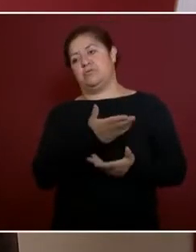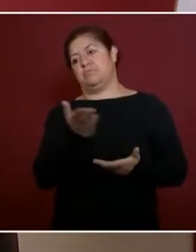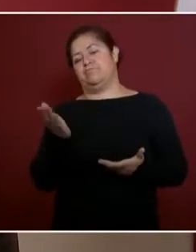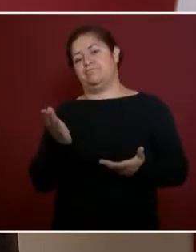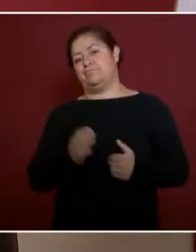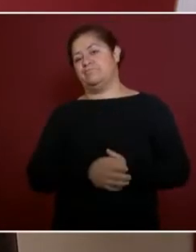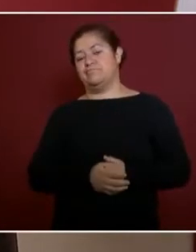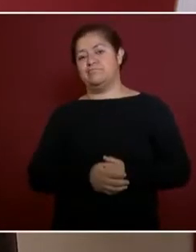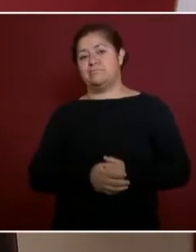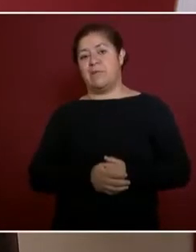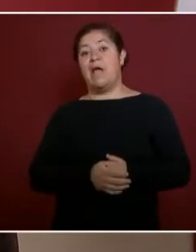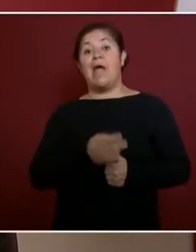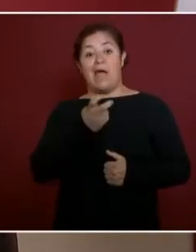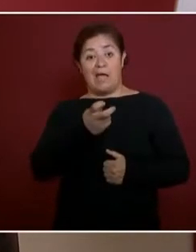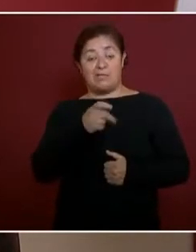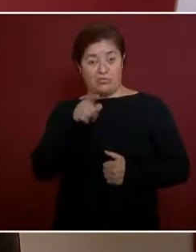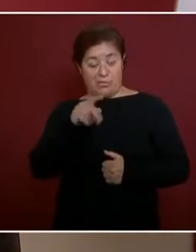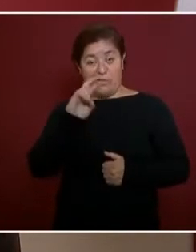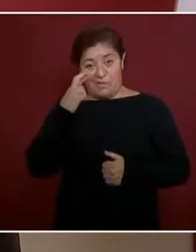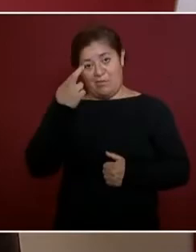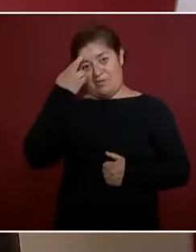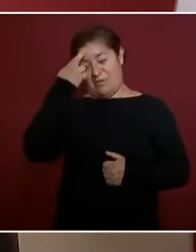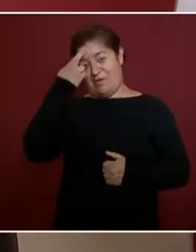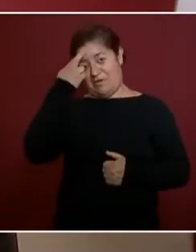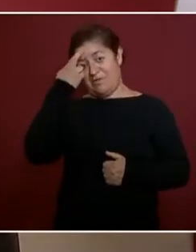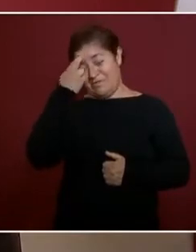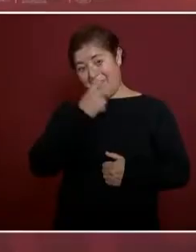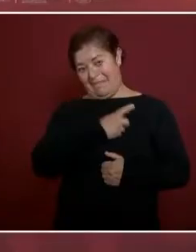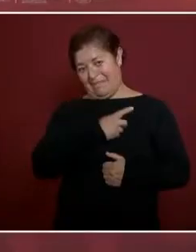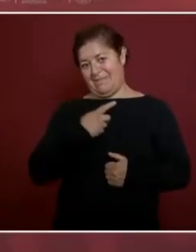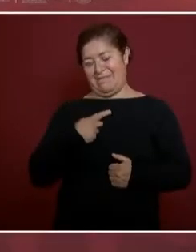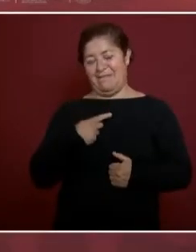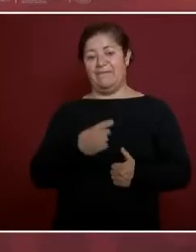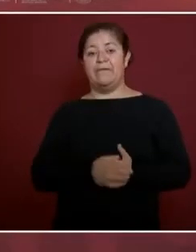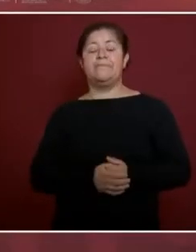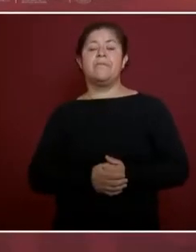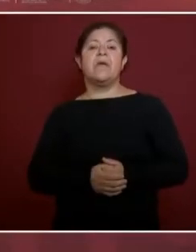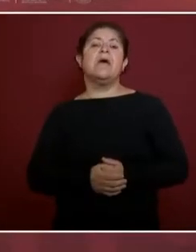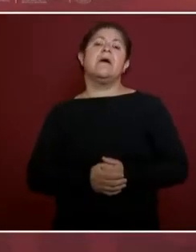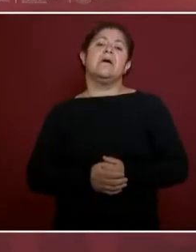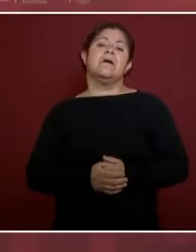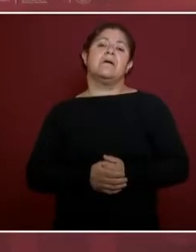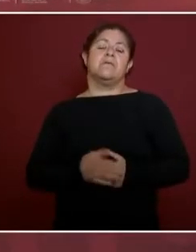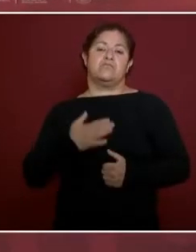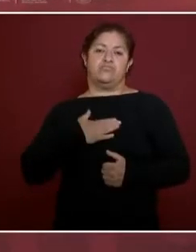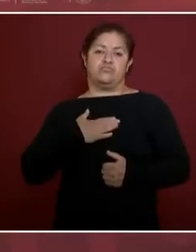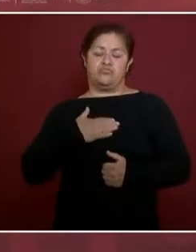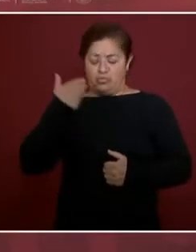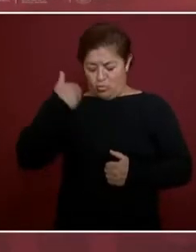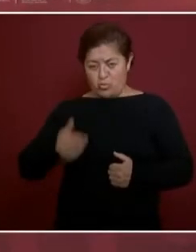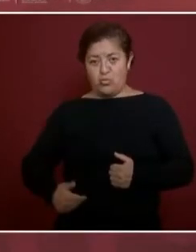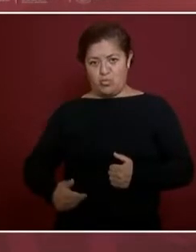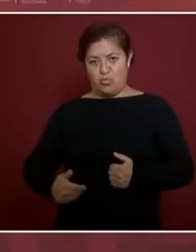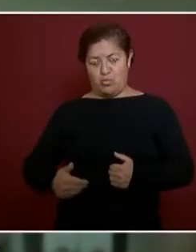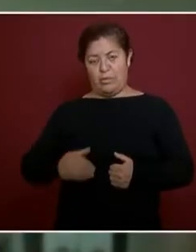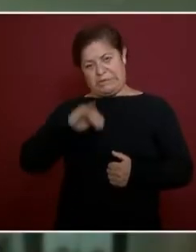que olvidarlo. Cuando uno es dirigente